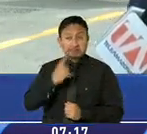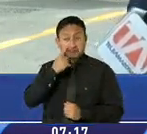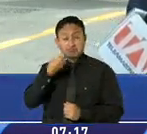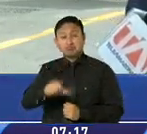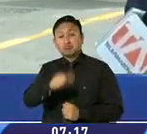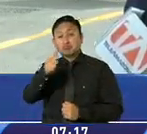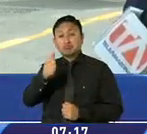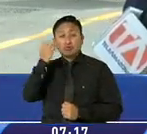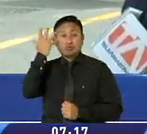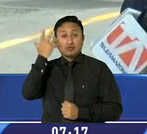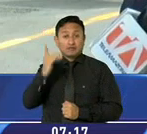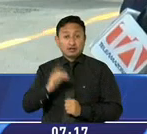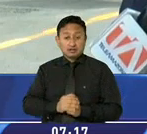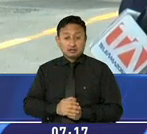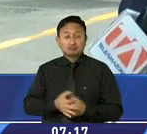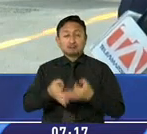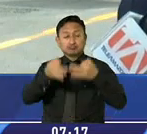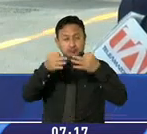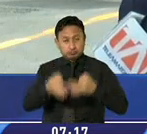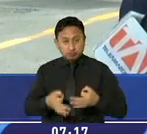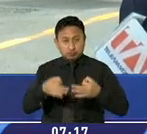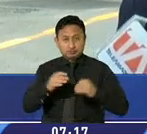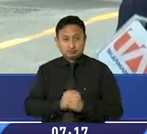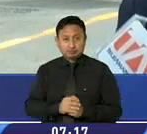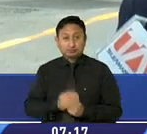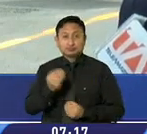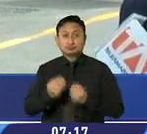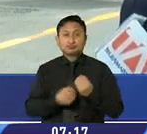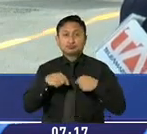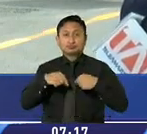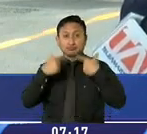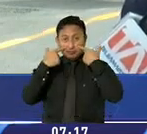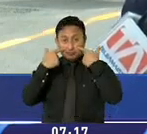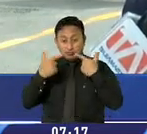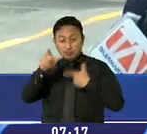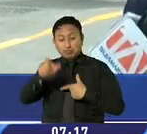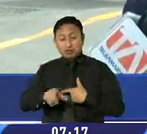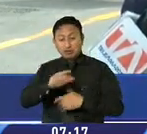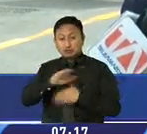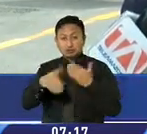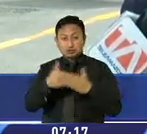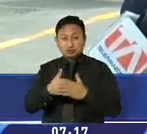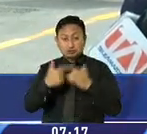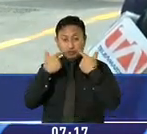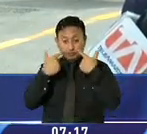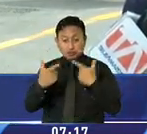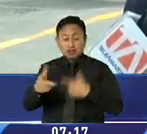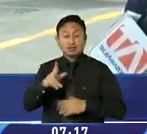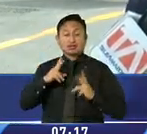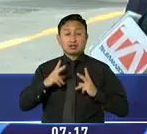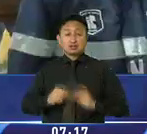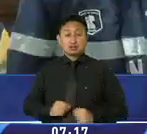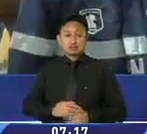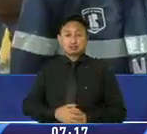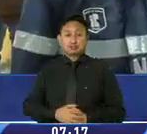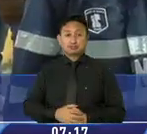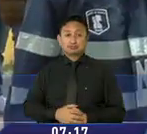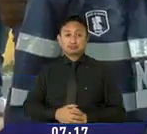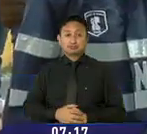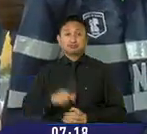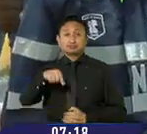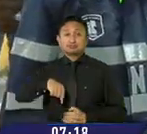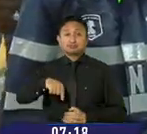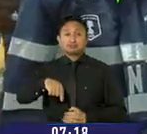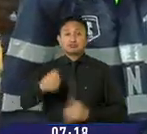tipo de fechas, porque vuelvo a insistir, aquí lo que se está es velando por la salud de todos los ecuatorianos, velando por la salud de los cachientes. Dentro de los